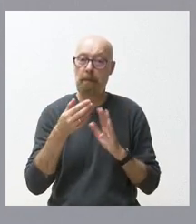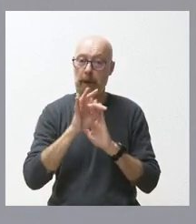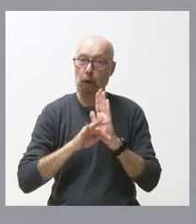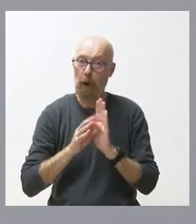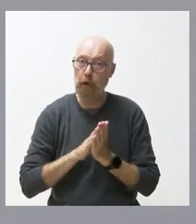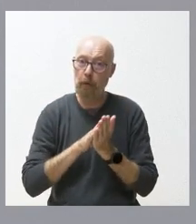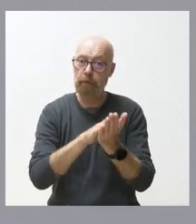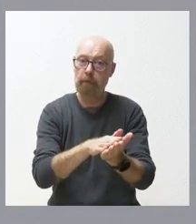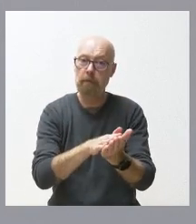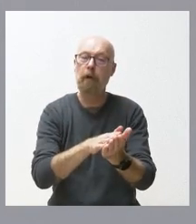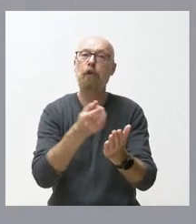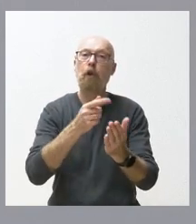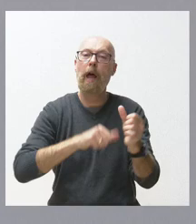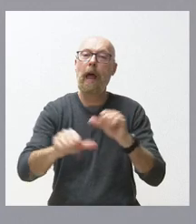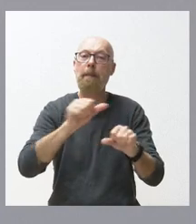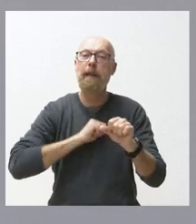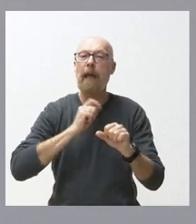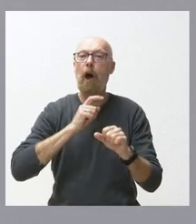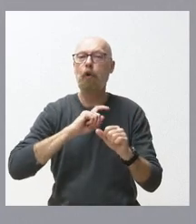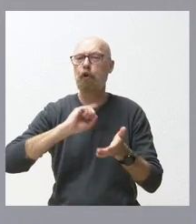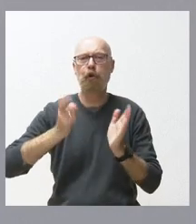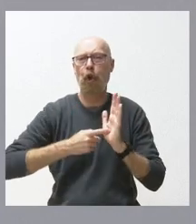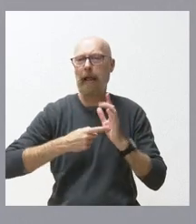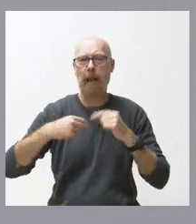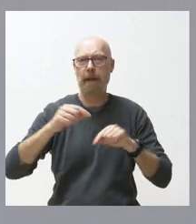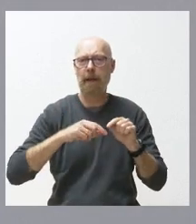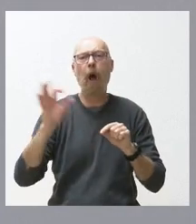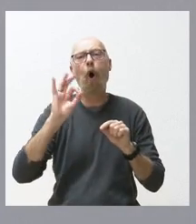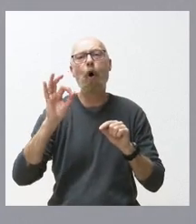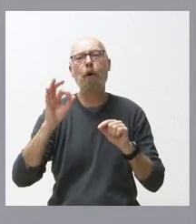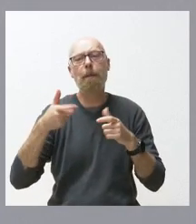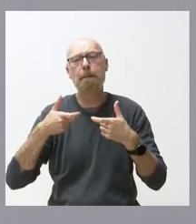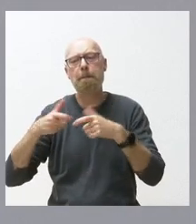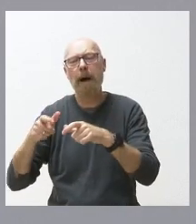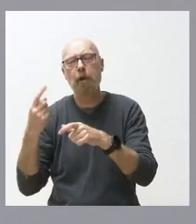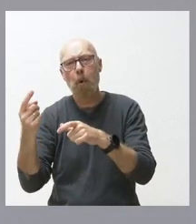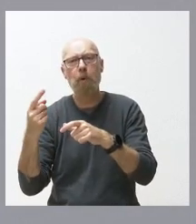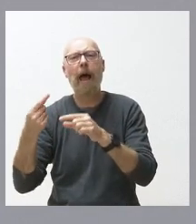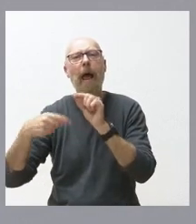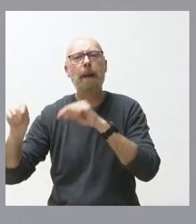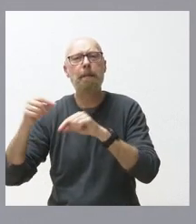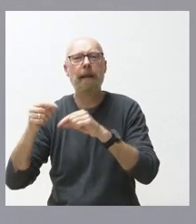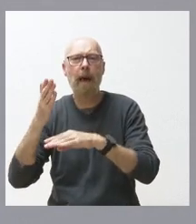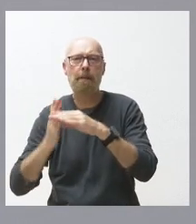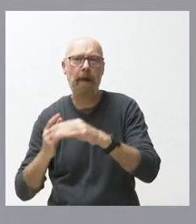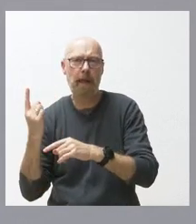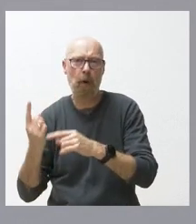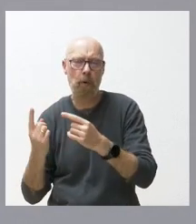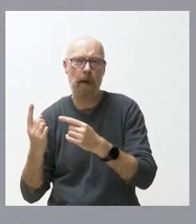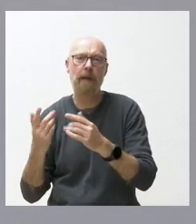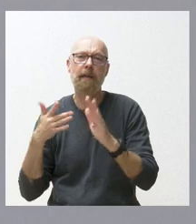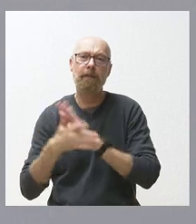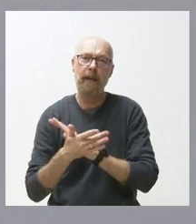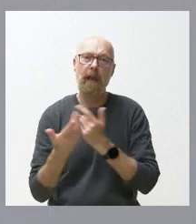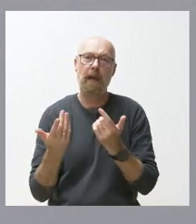través de una medida de totalidad y ya solo caben enmiendas parciales dentro de la misma sección presupuestaria con lo cual quedarían fijas las cantidades que corresponden a cada